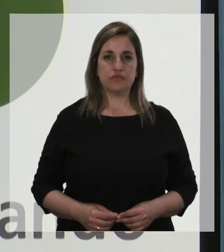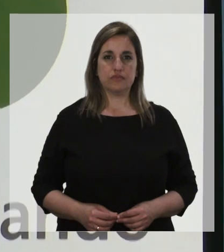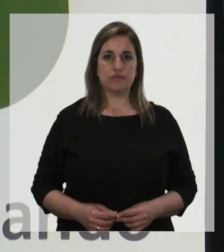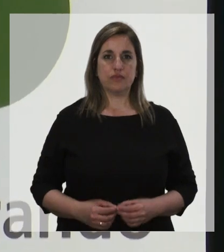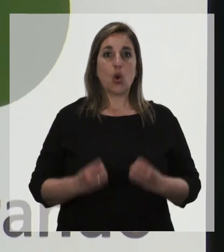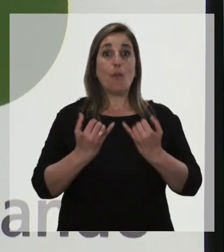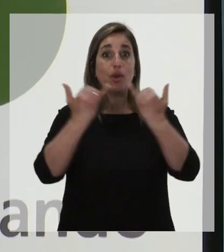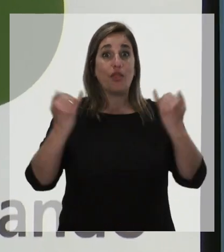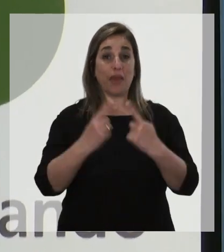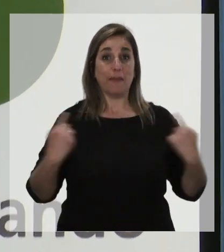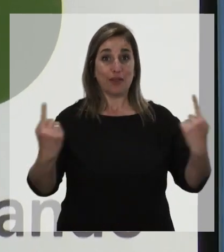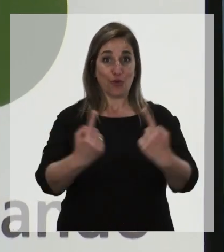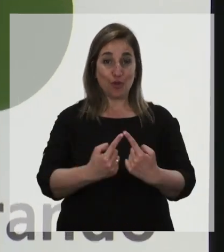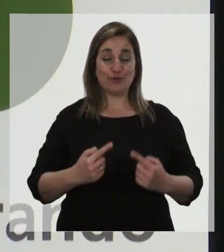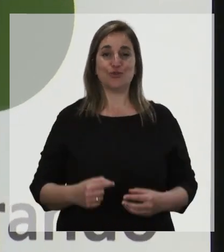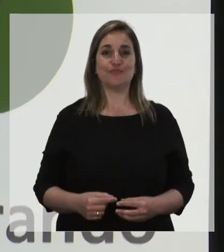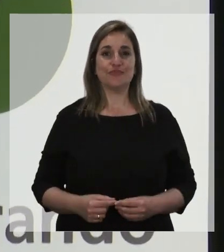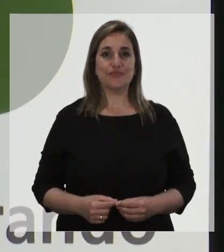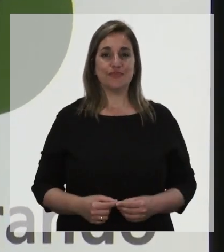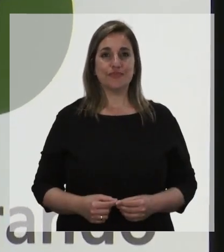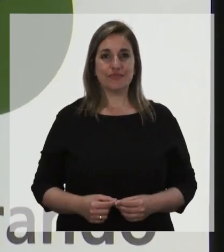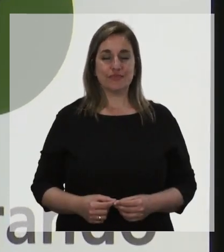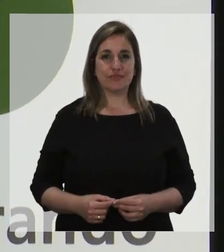Muy buenos días para todos. Gracias.